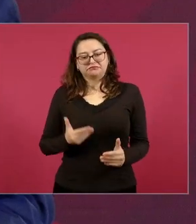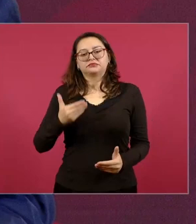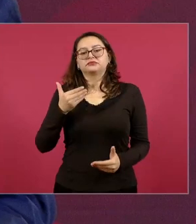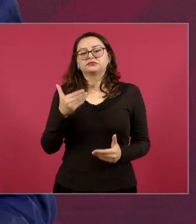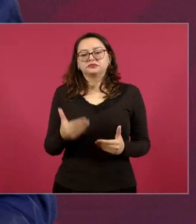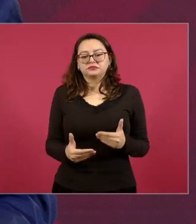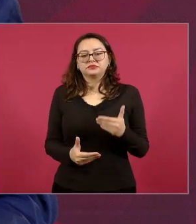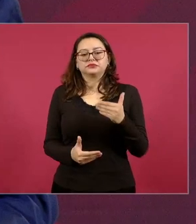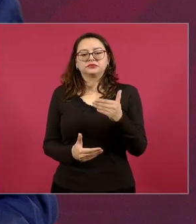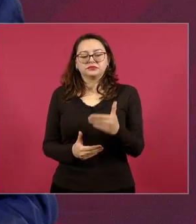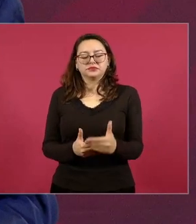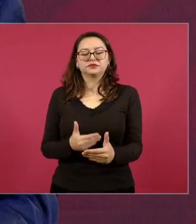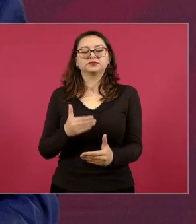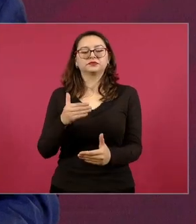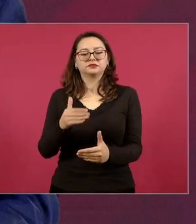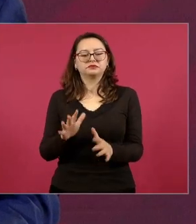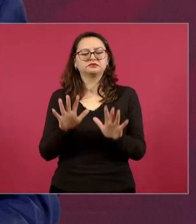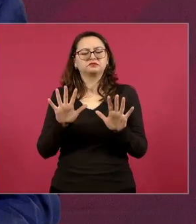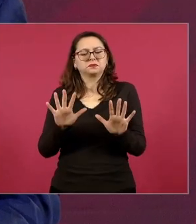suave